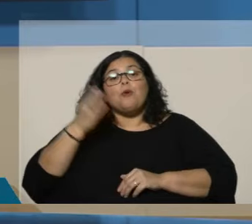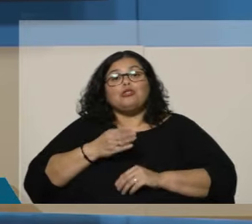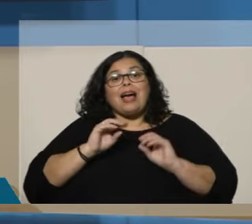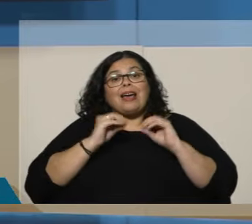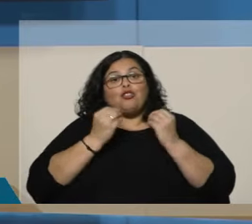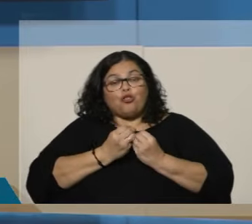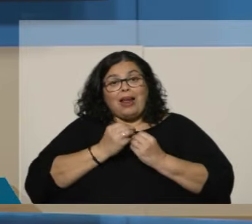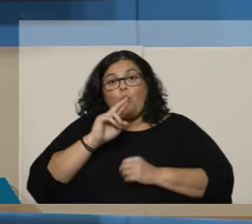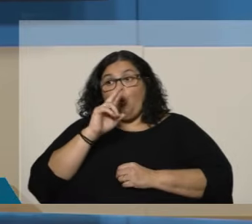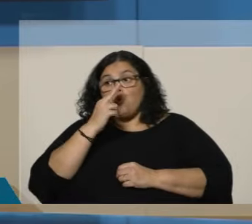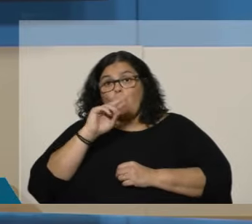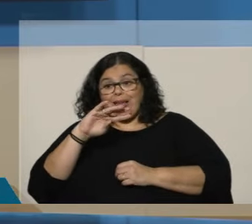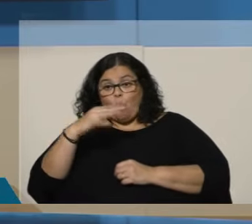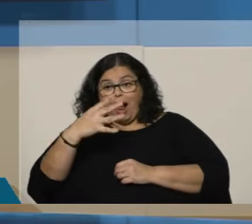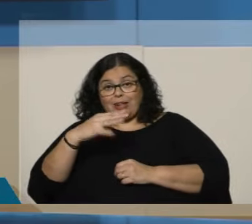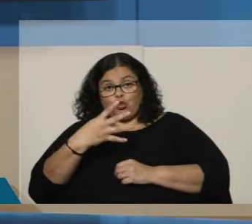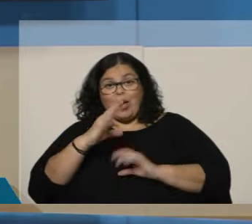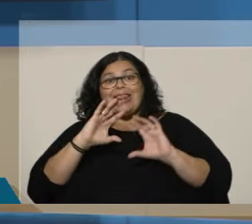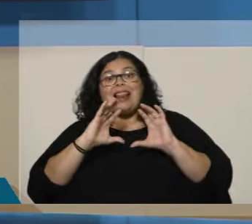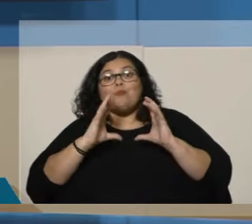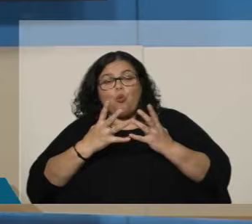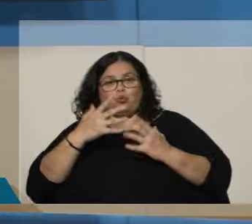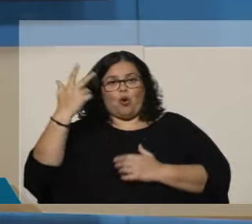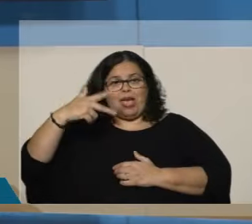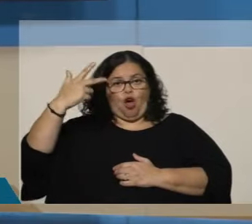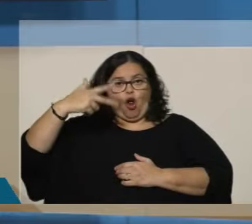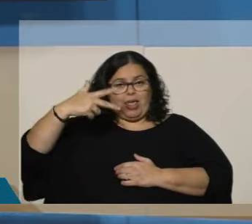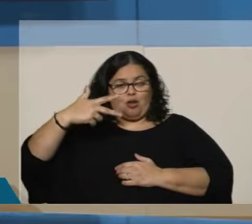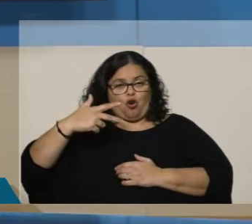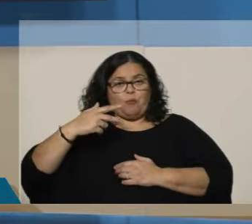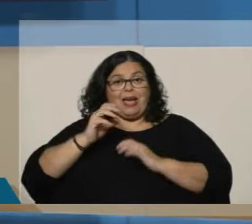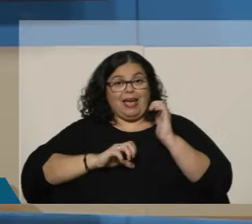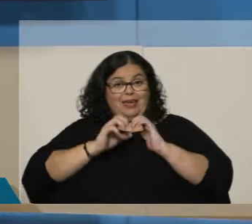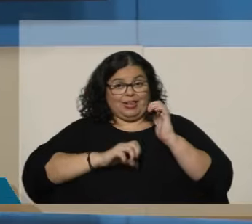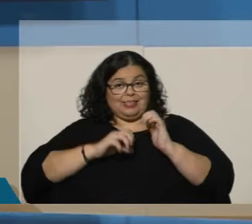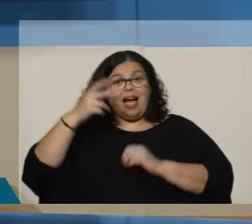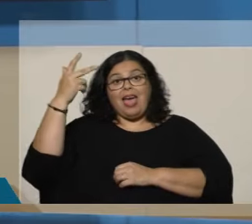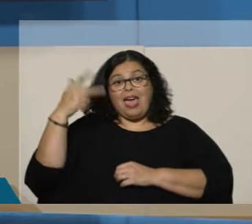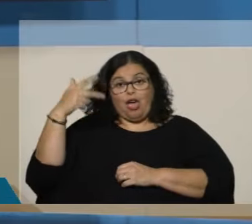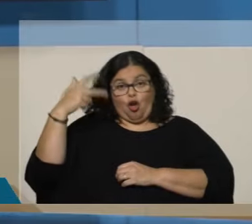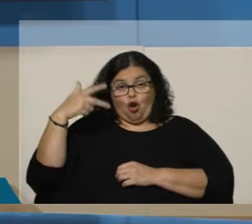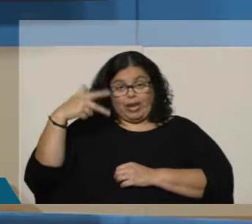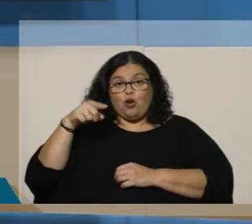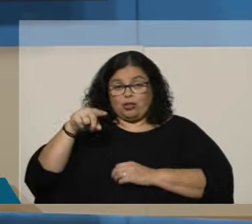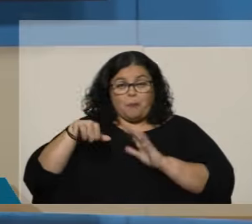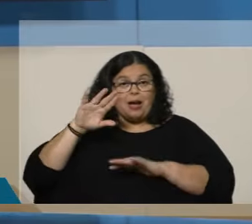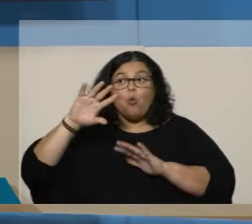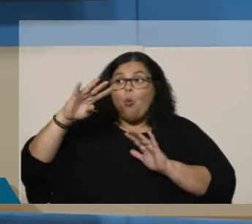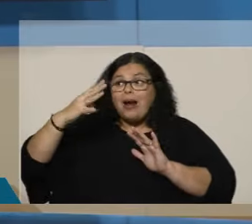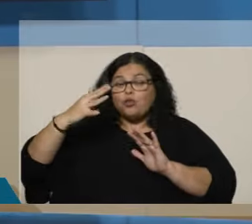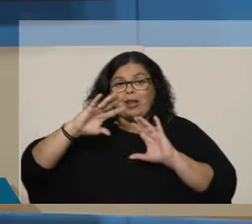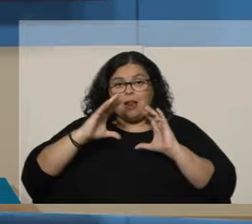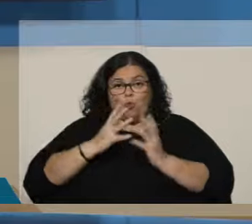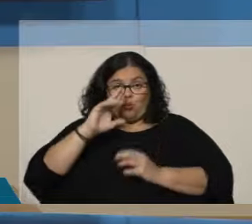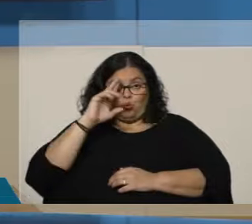Uruguay es el cuarto en el mundo en generación eólica, en el total de la generación de electricidad. Como veíamos recién, nos podemos quedar un segundo más, por